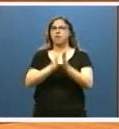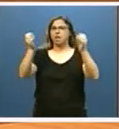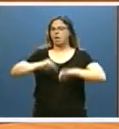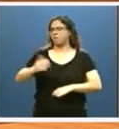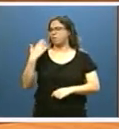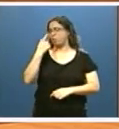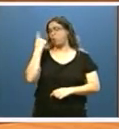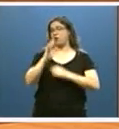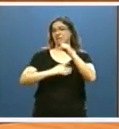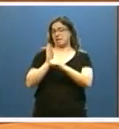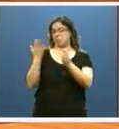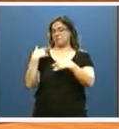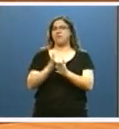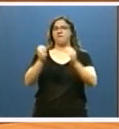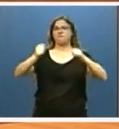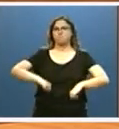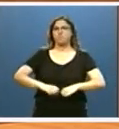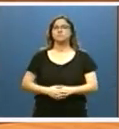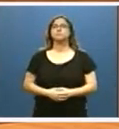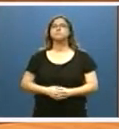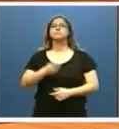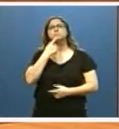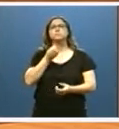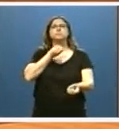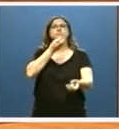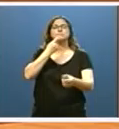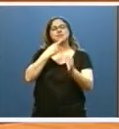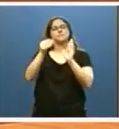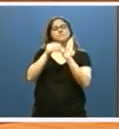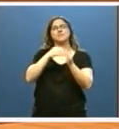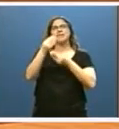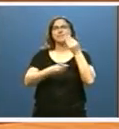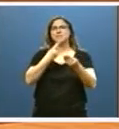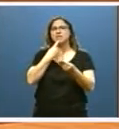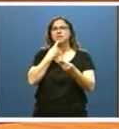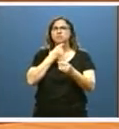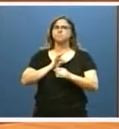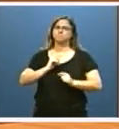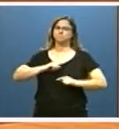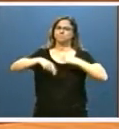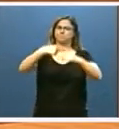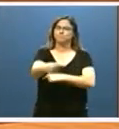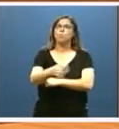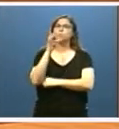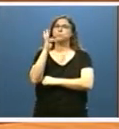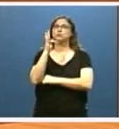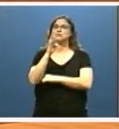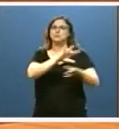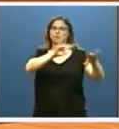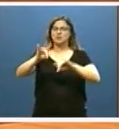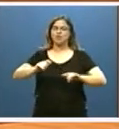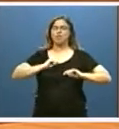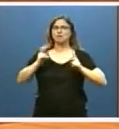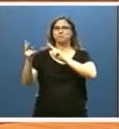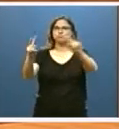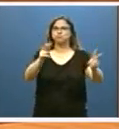la legislatura pasada. Las intervenciones que contempla tienen un impacto muy positivo en el territorio, contribuyendo también a la vitalidad